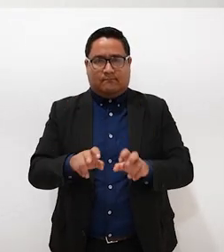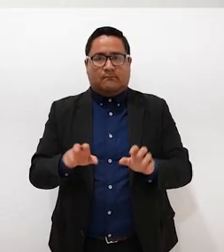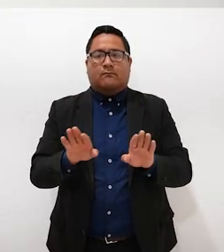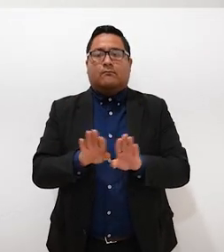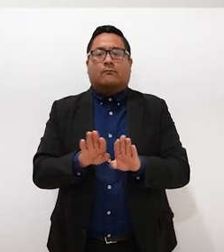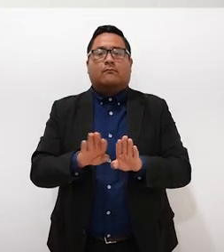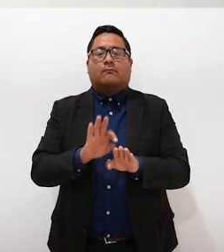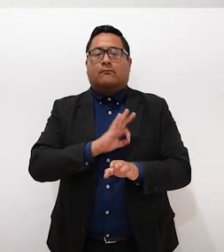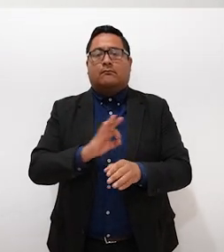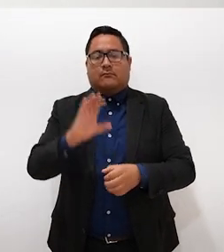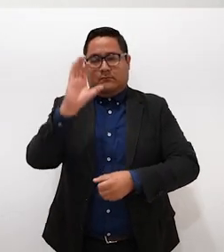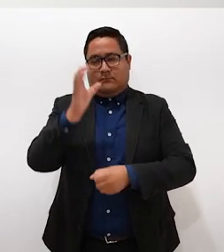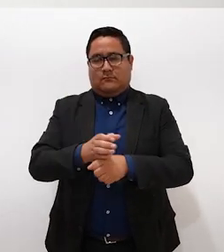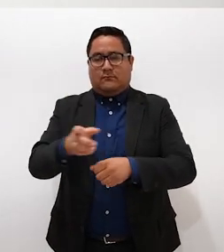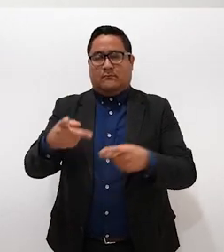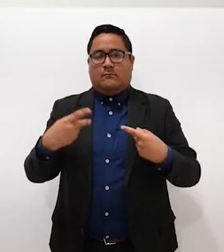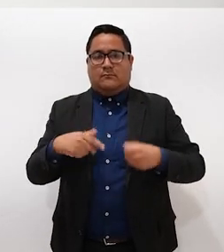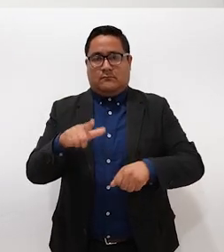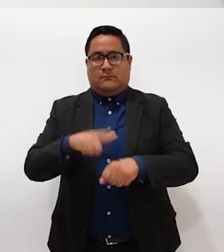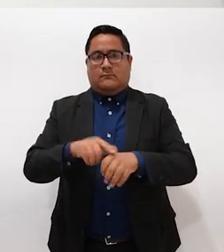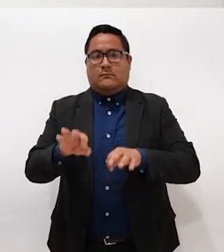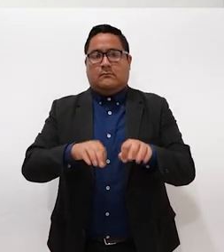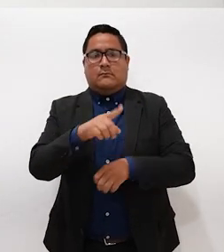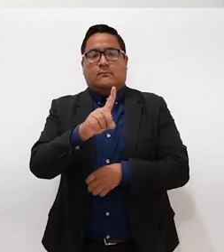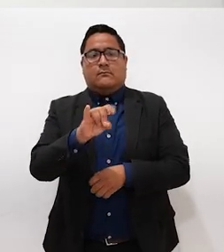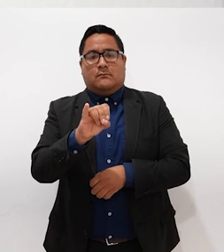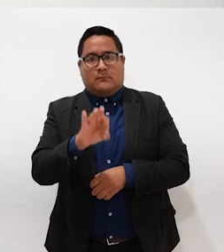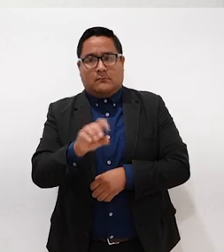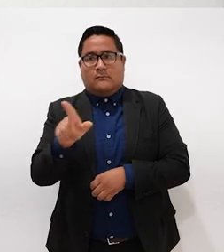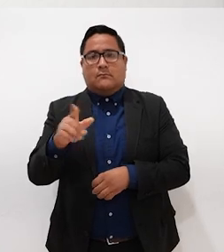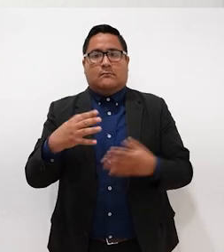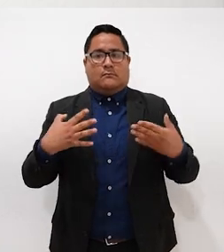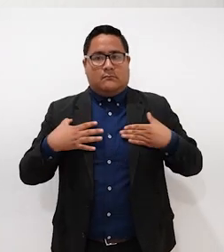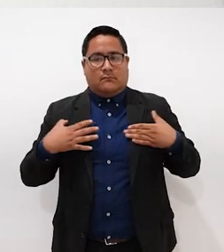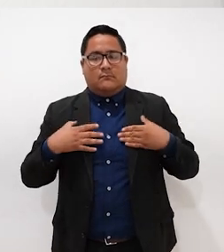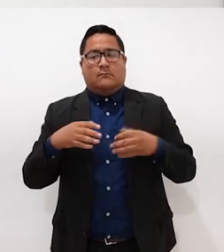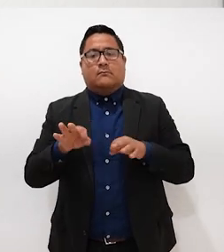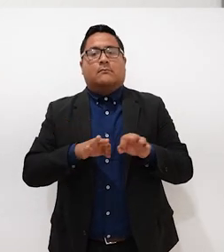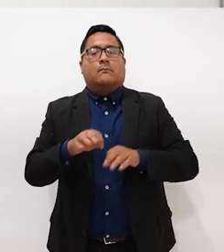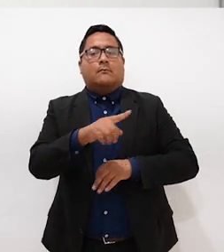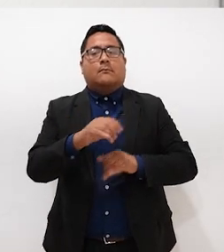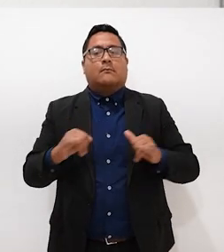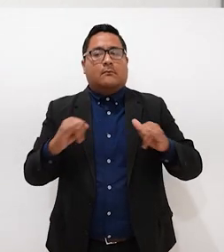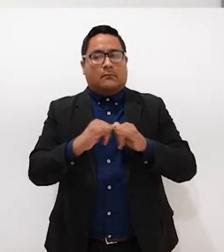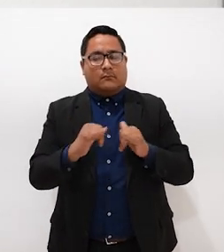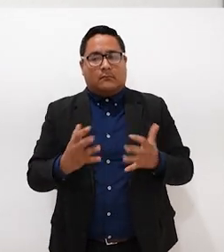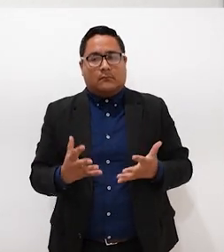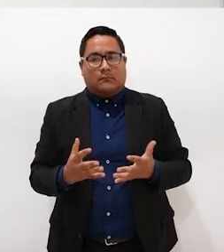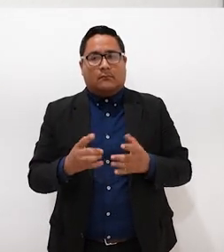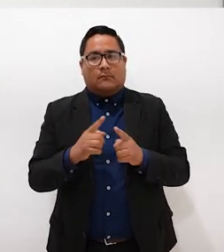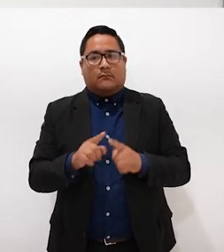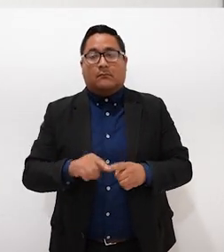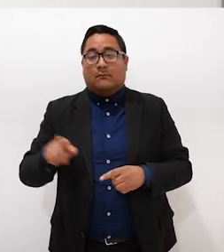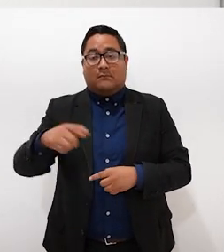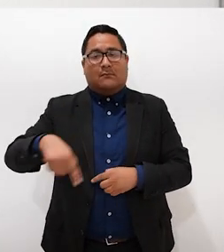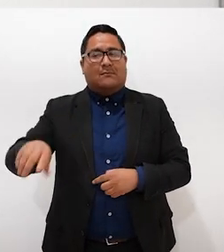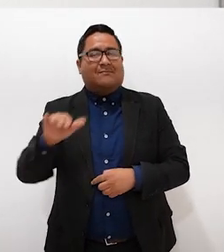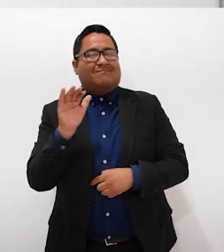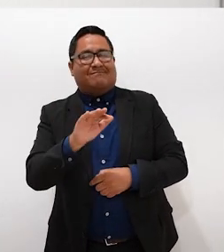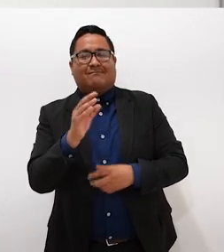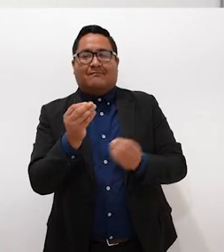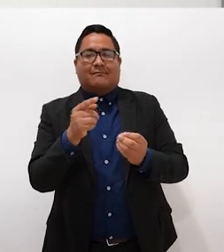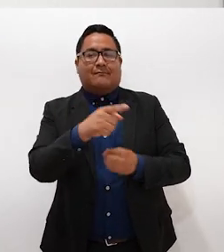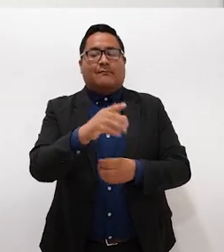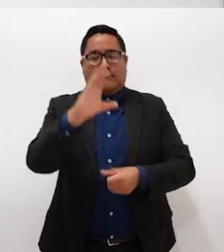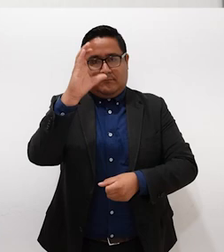de cómo poder capacitar al personal que trabaja en DIF, que trabaja en CRE, que trabaja en instituciones. Ellos piden mucho que